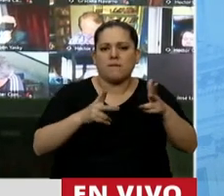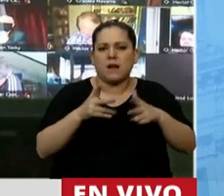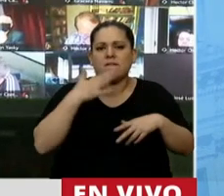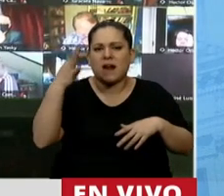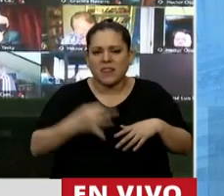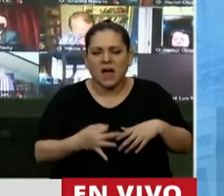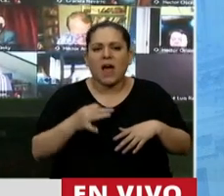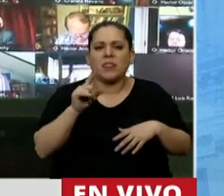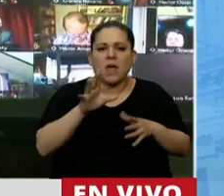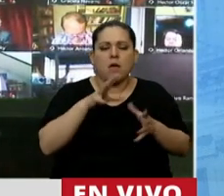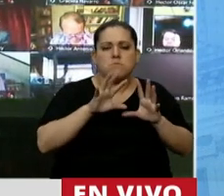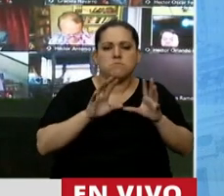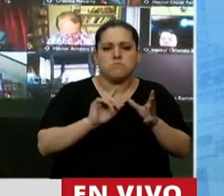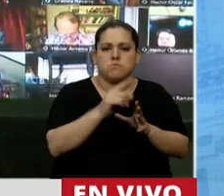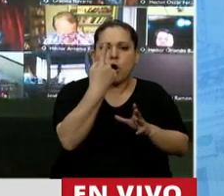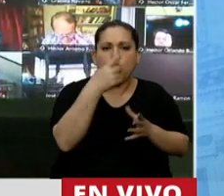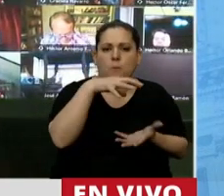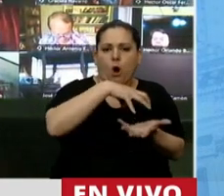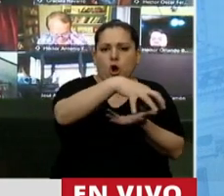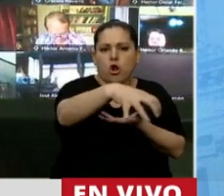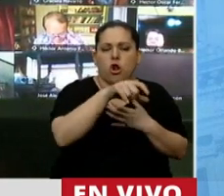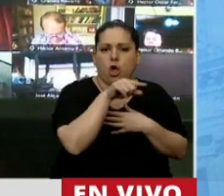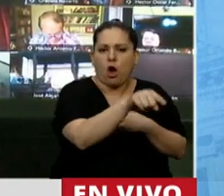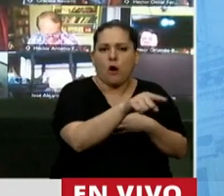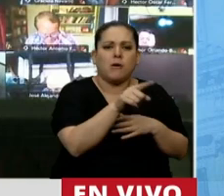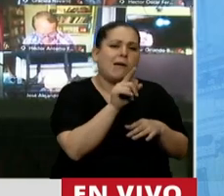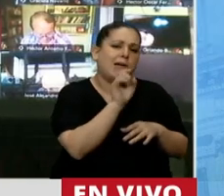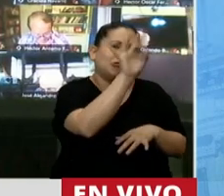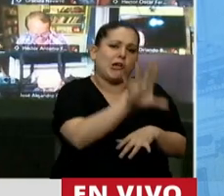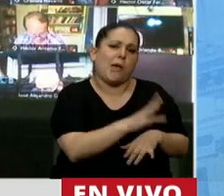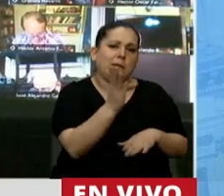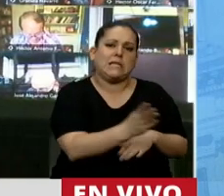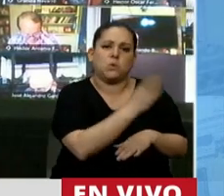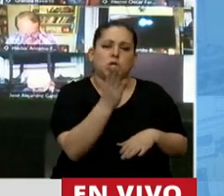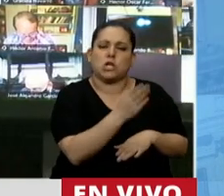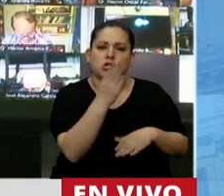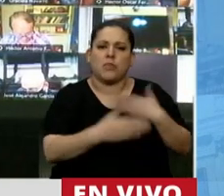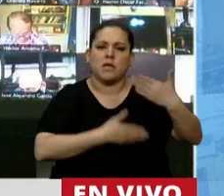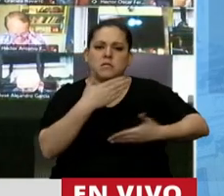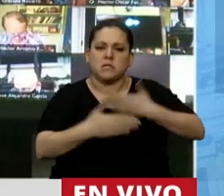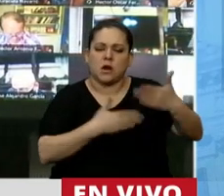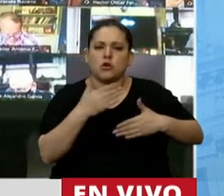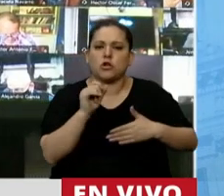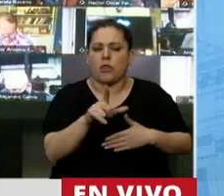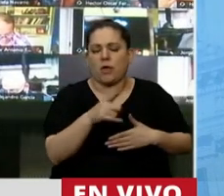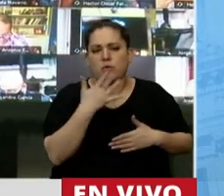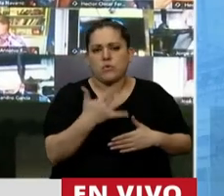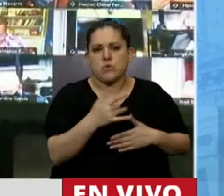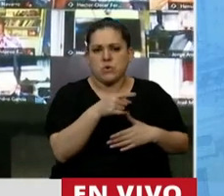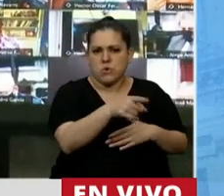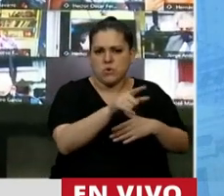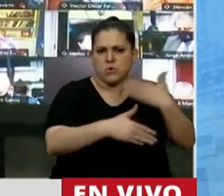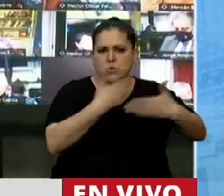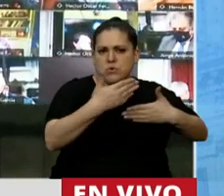de los monopolios internacionales que buscan alimentar para un tipo absurdo de industrialización y desarrollo en los centros de alta tecnología. Hablaba